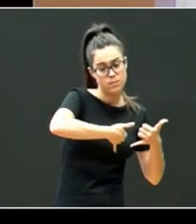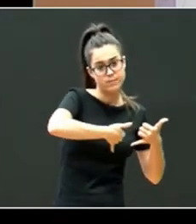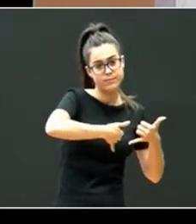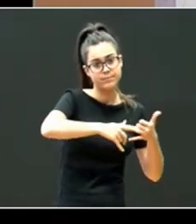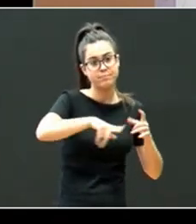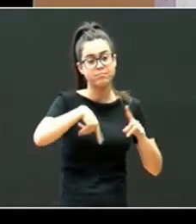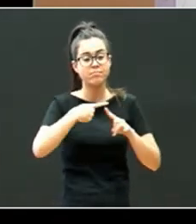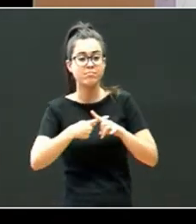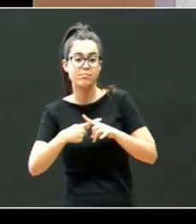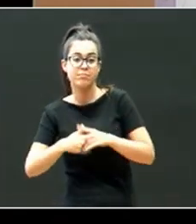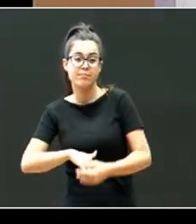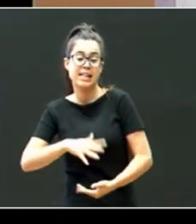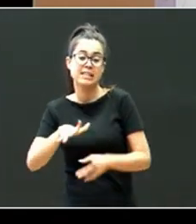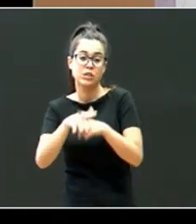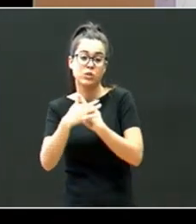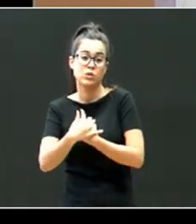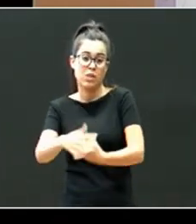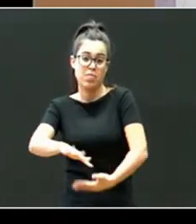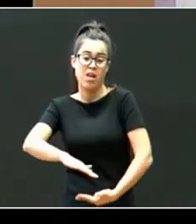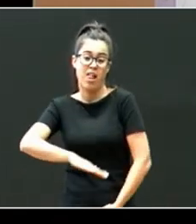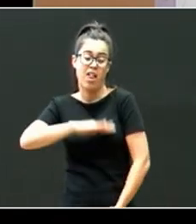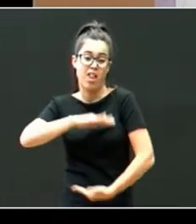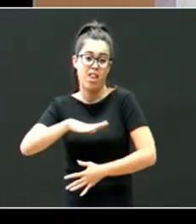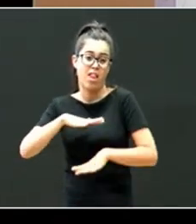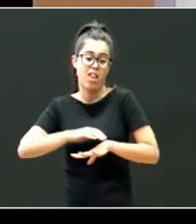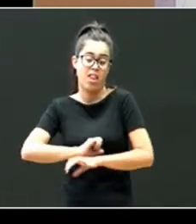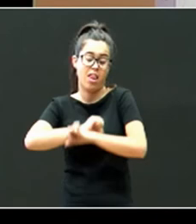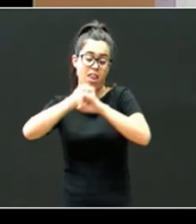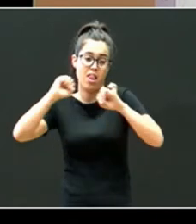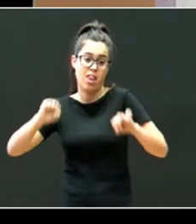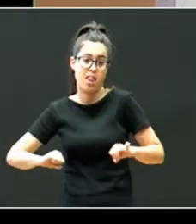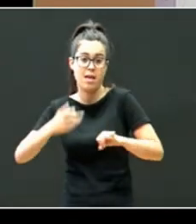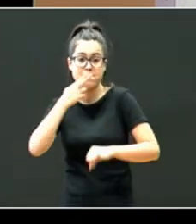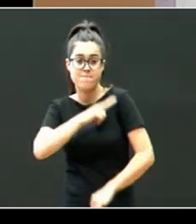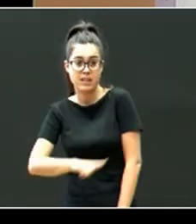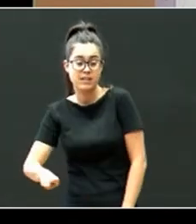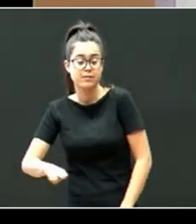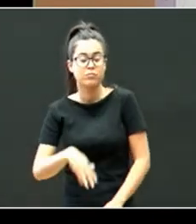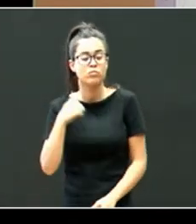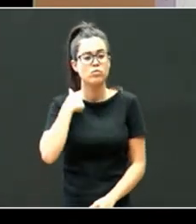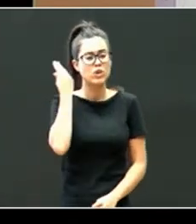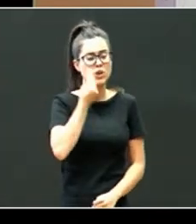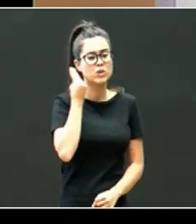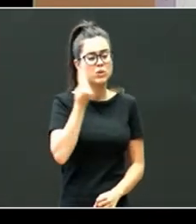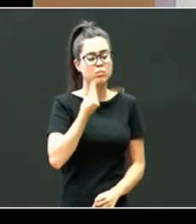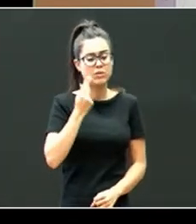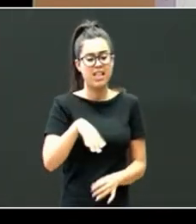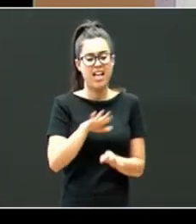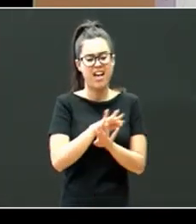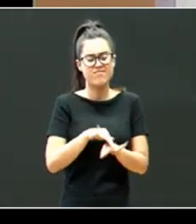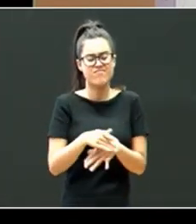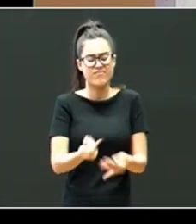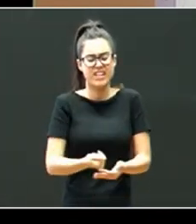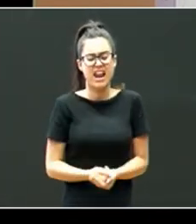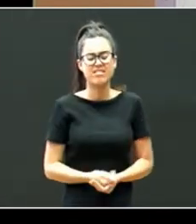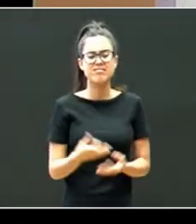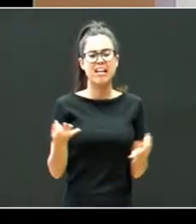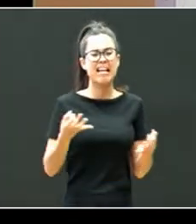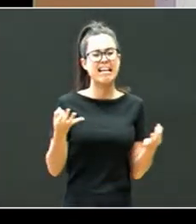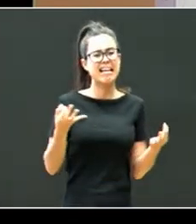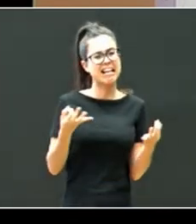resiliencia infantil yo creo que el papel que podemos tener todas las personas porque la resiliencia es una construcción social